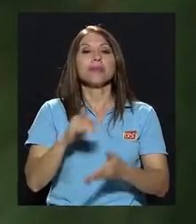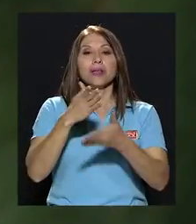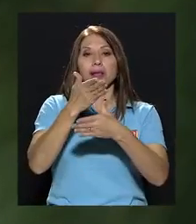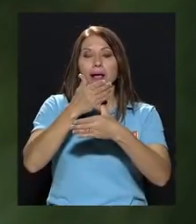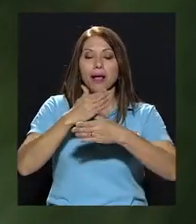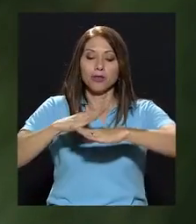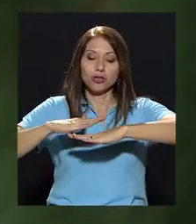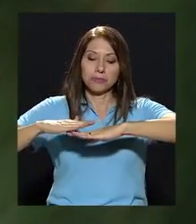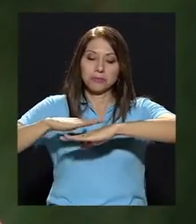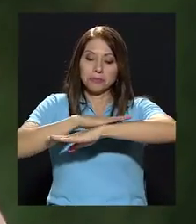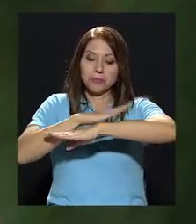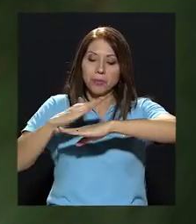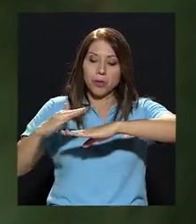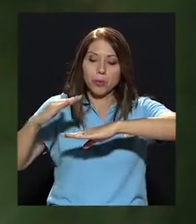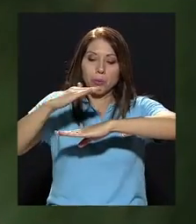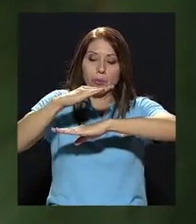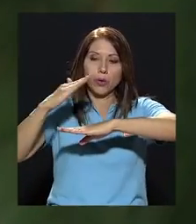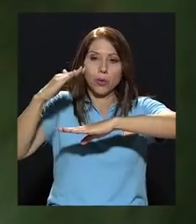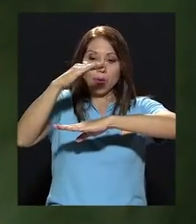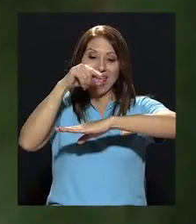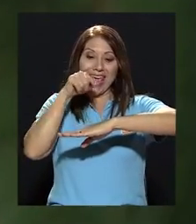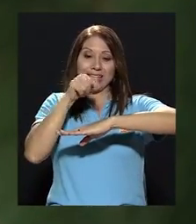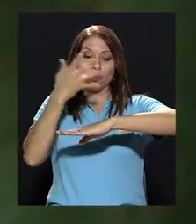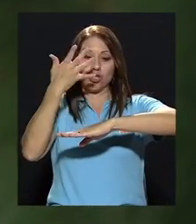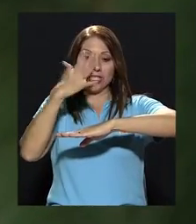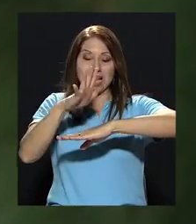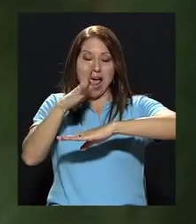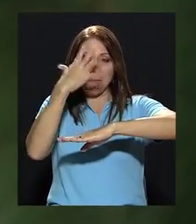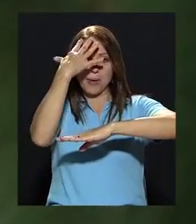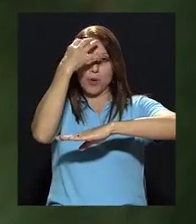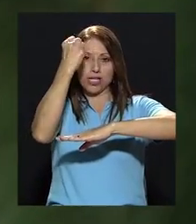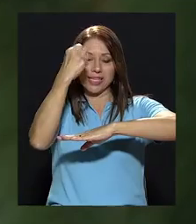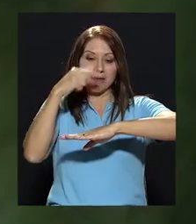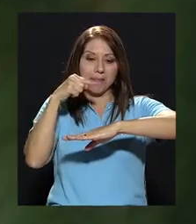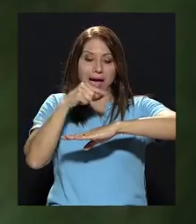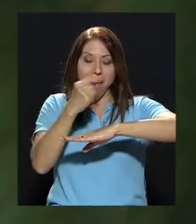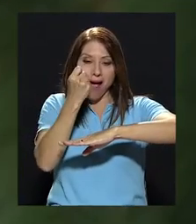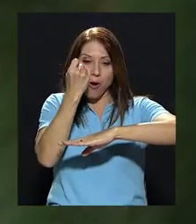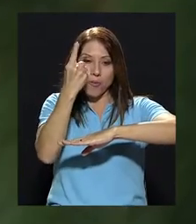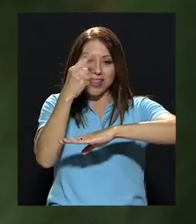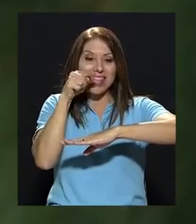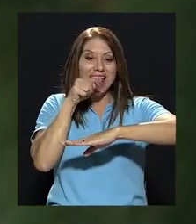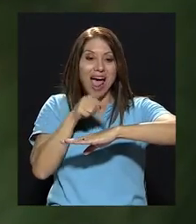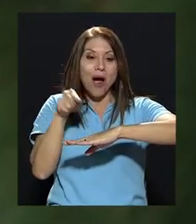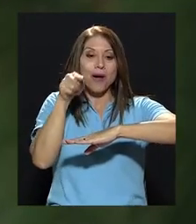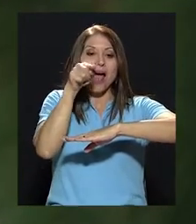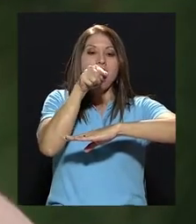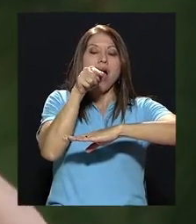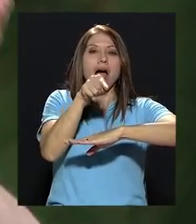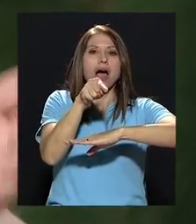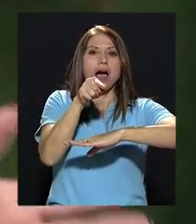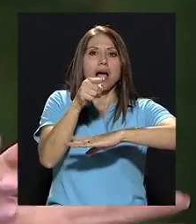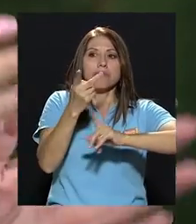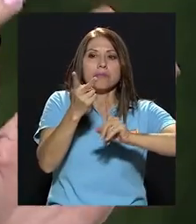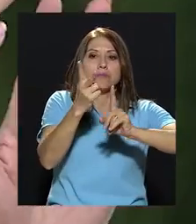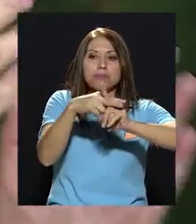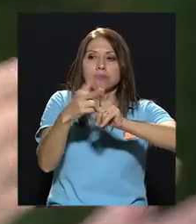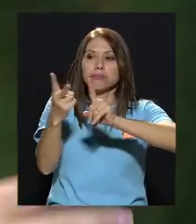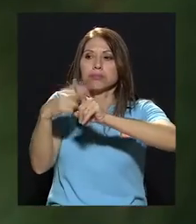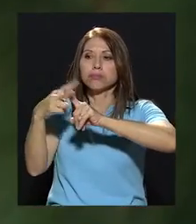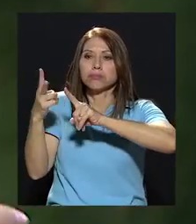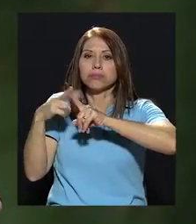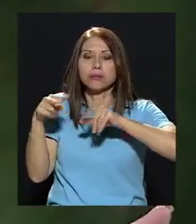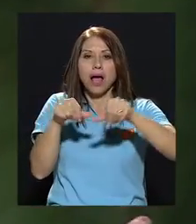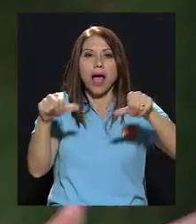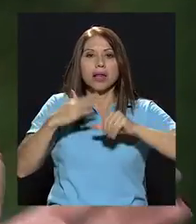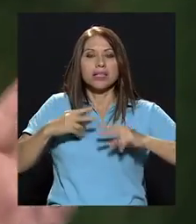En la parte de aplicación es cómo eso que ya memoricé, que ya comprendí, puedo empezar a aplicarlo en diferentes áreas